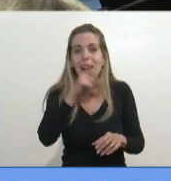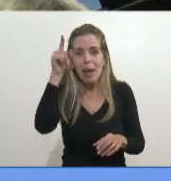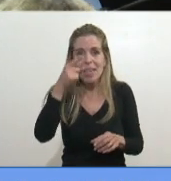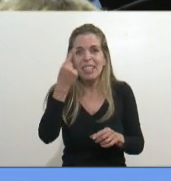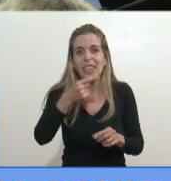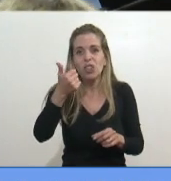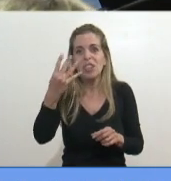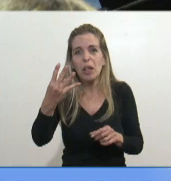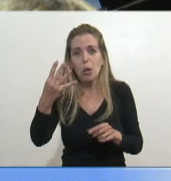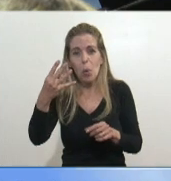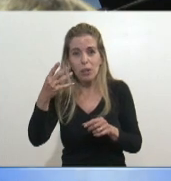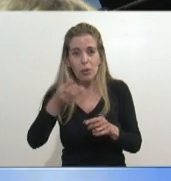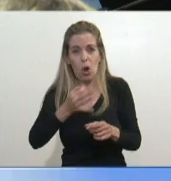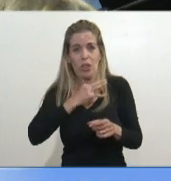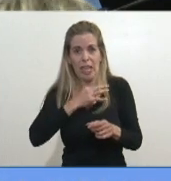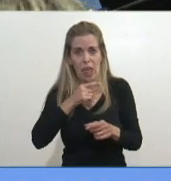chao las clases.